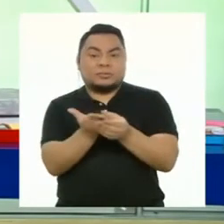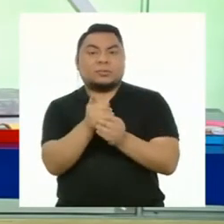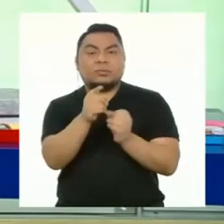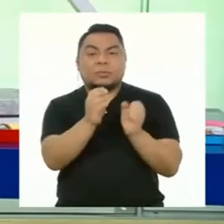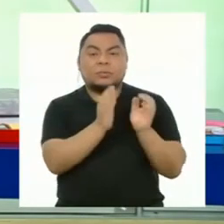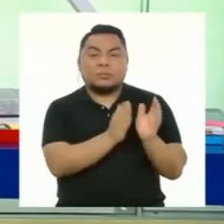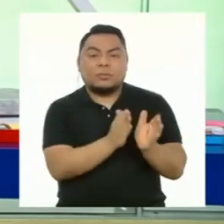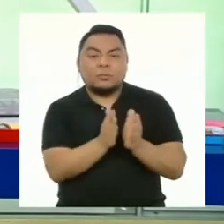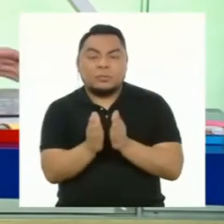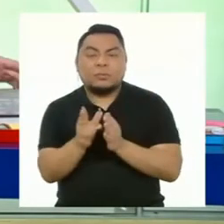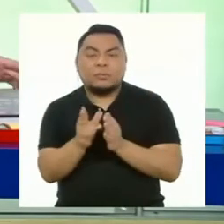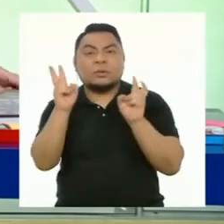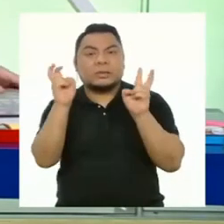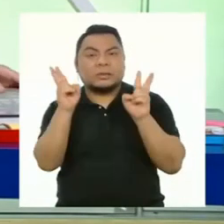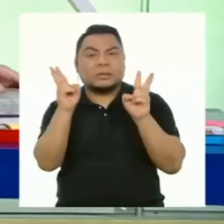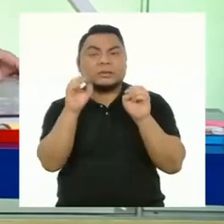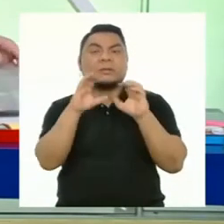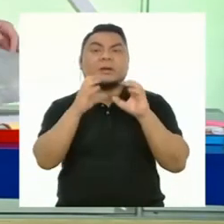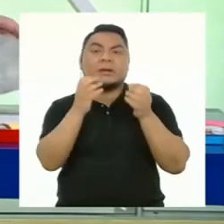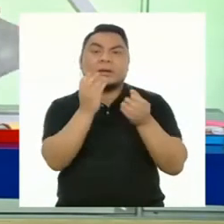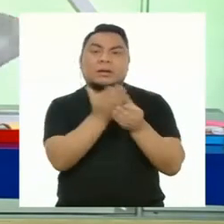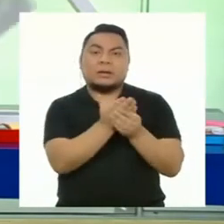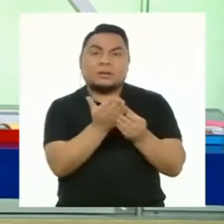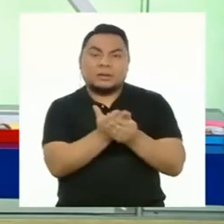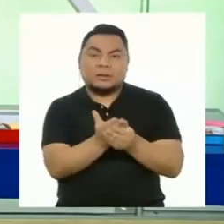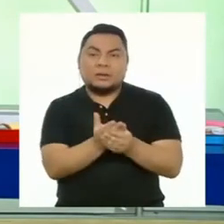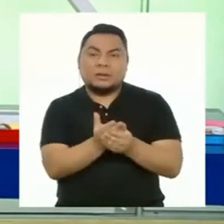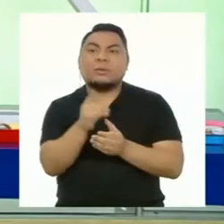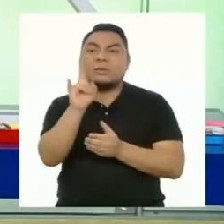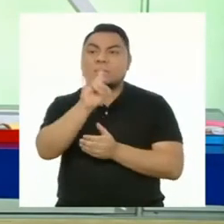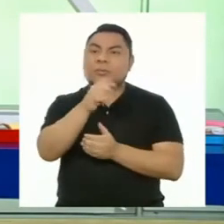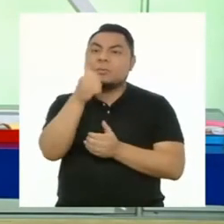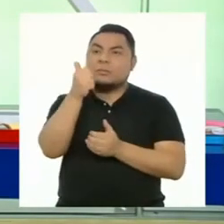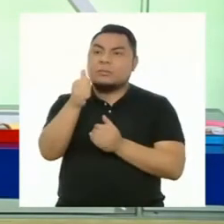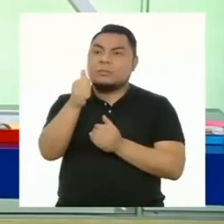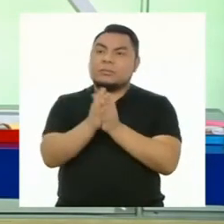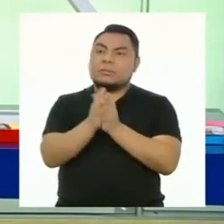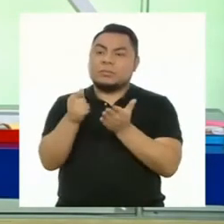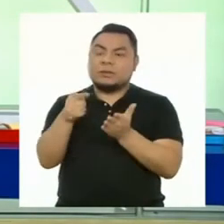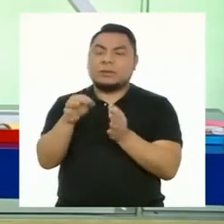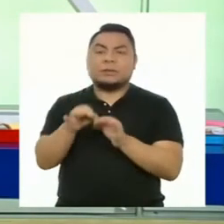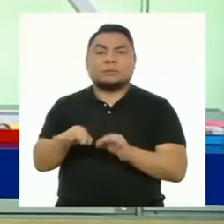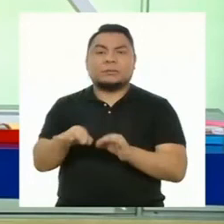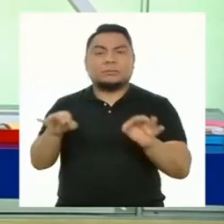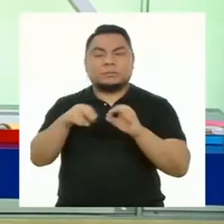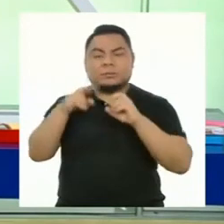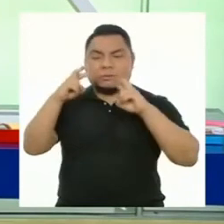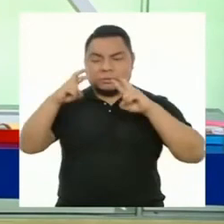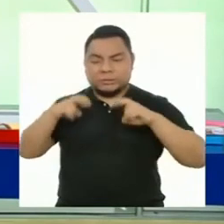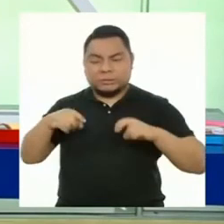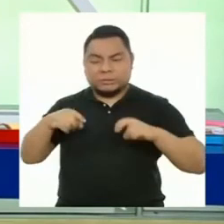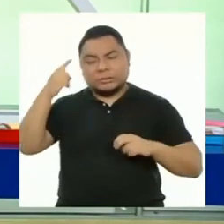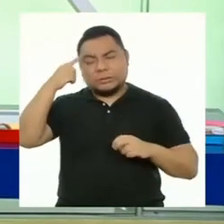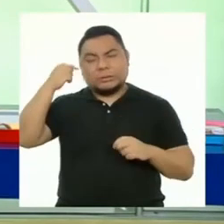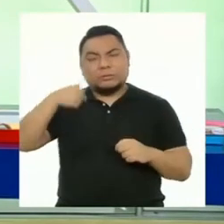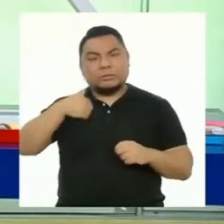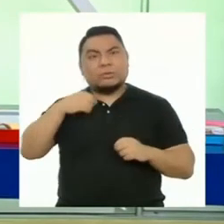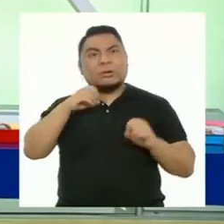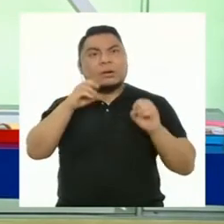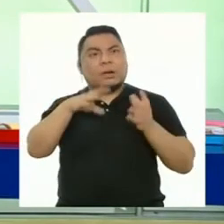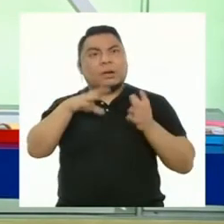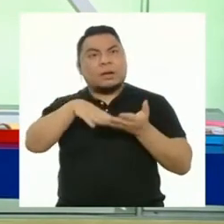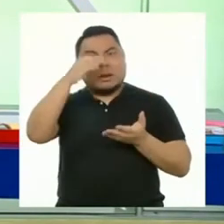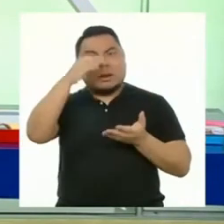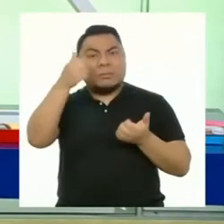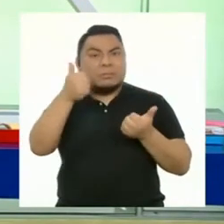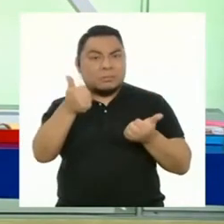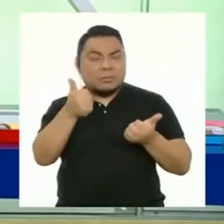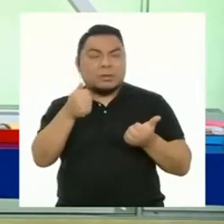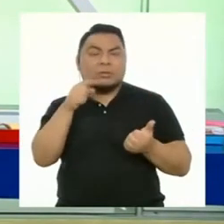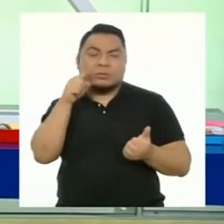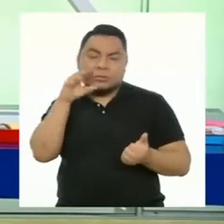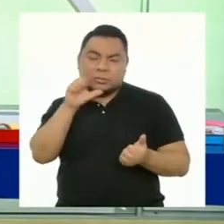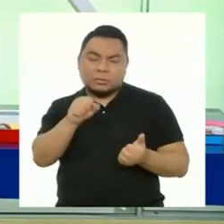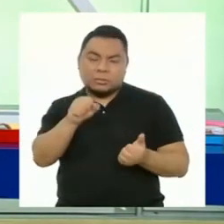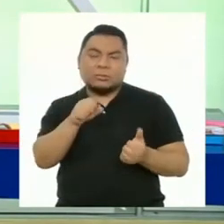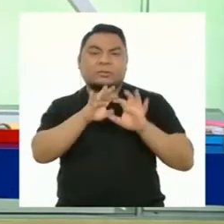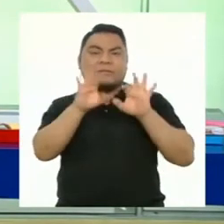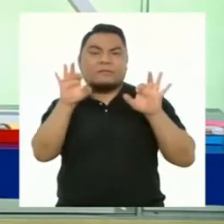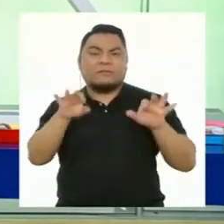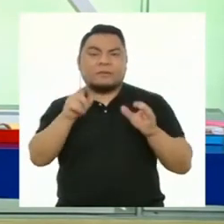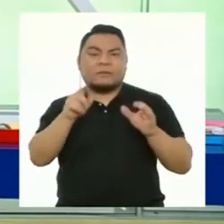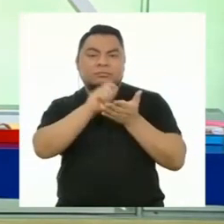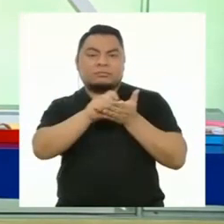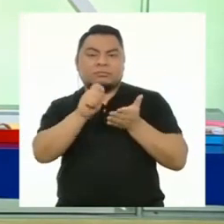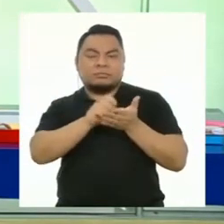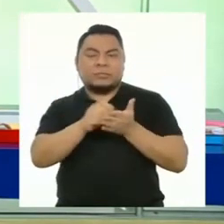para organizar nuestros productos. Cómo el buen uso del portafolio nos permite evaluar si estamos logrando los aprendizajes, identificando